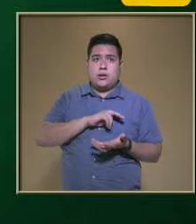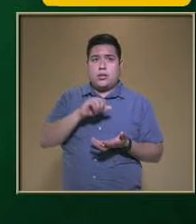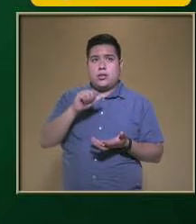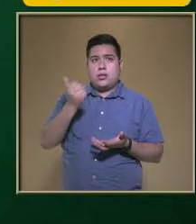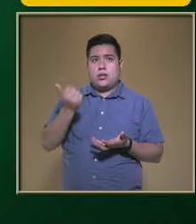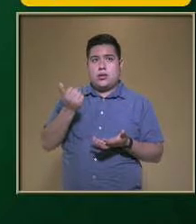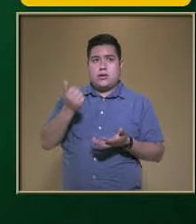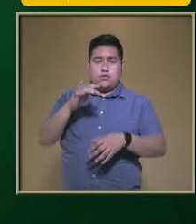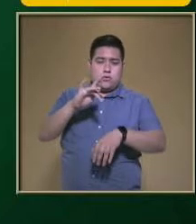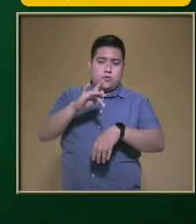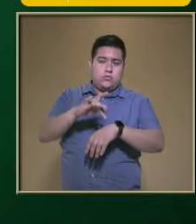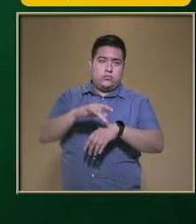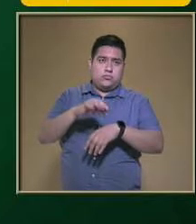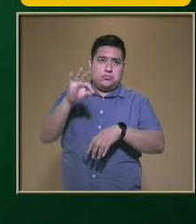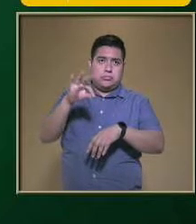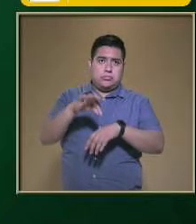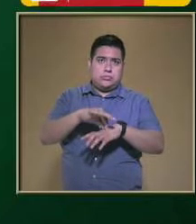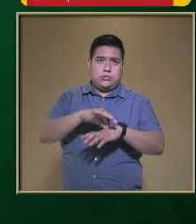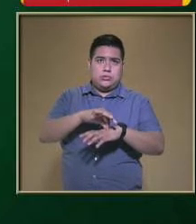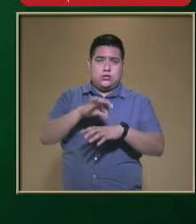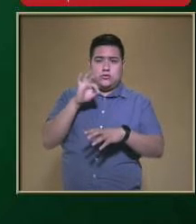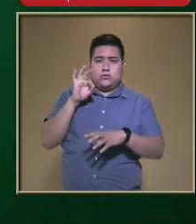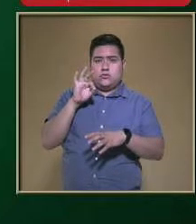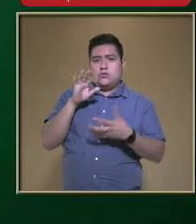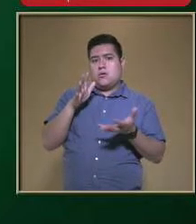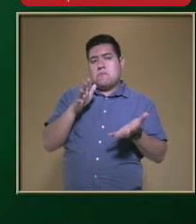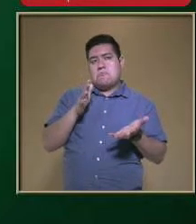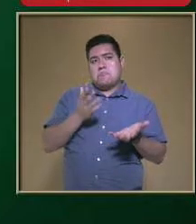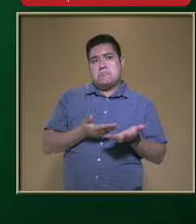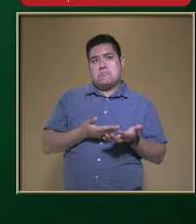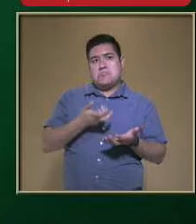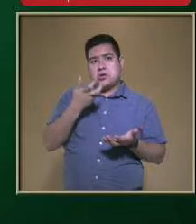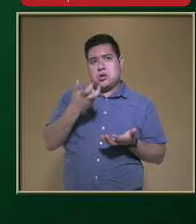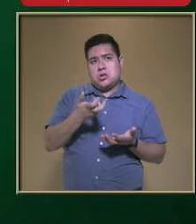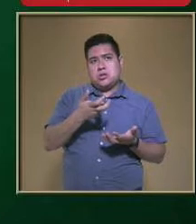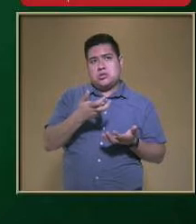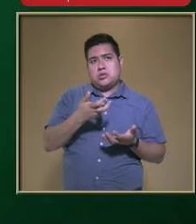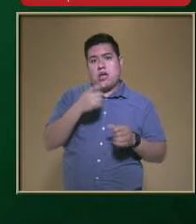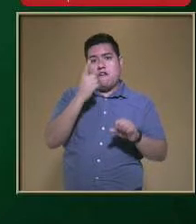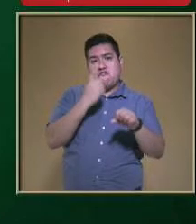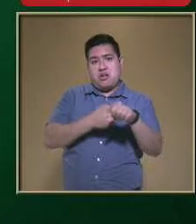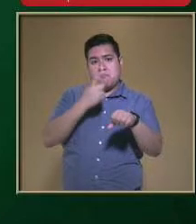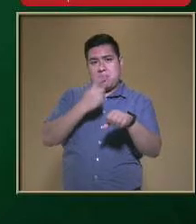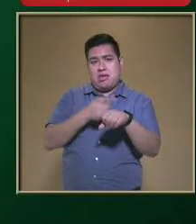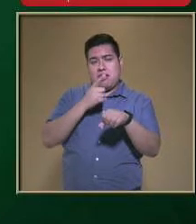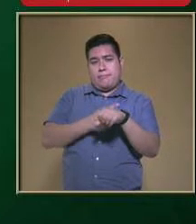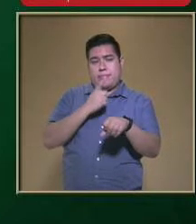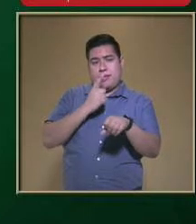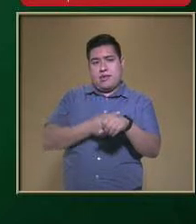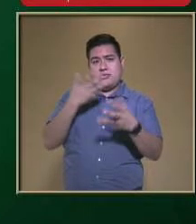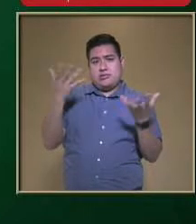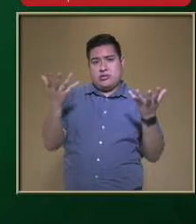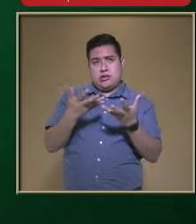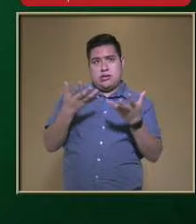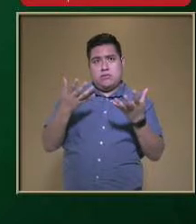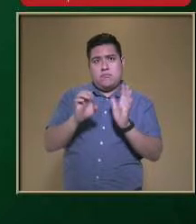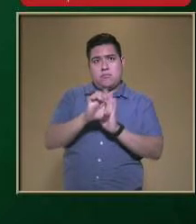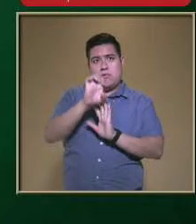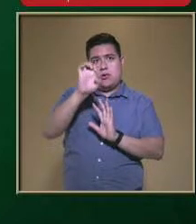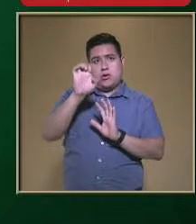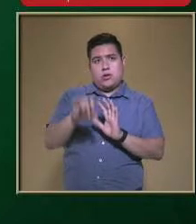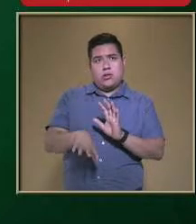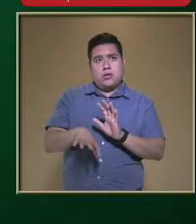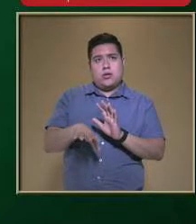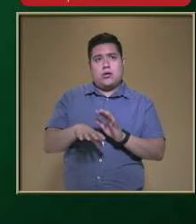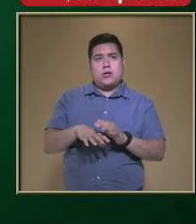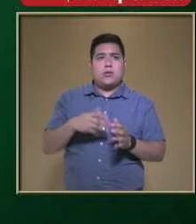aprovechan De ellos Logran un beneficio Y pueden transmitirles Enfermedades Y ocasionar Daños ¿Verdad? Ejemplos Tenemos a los